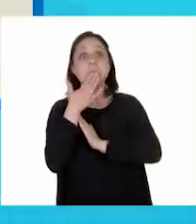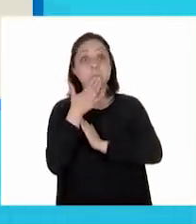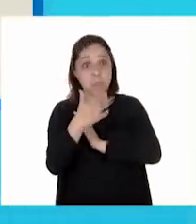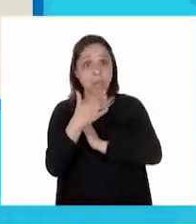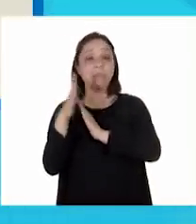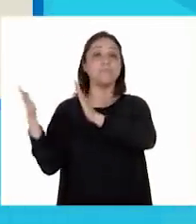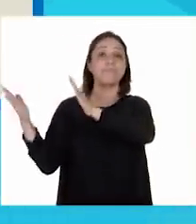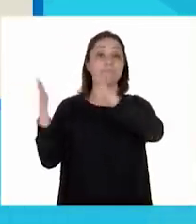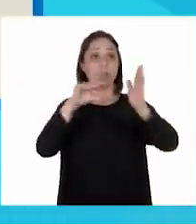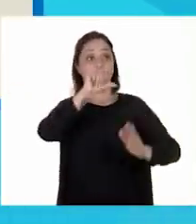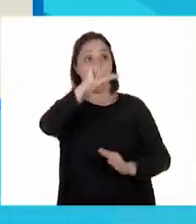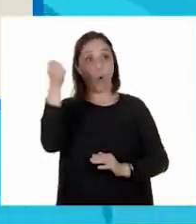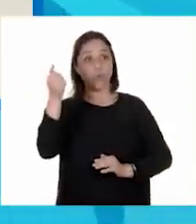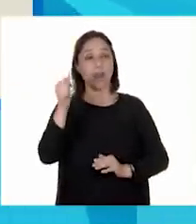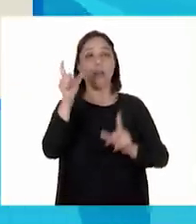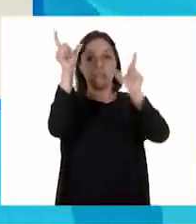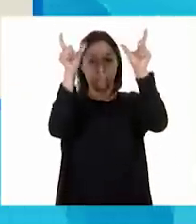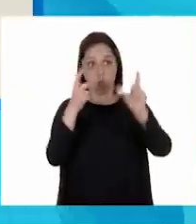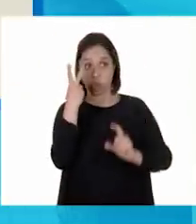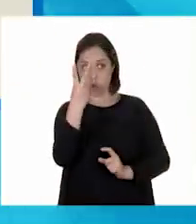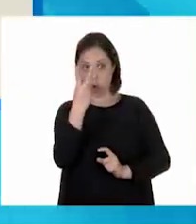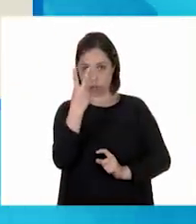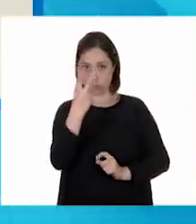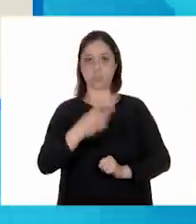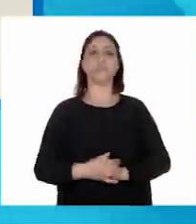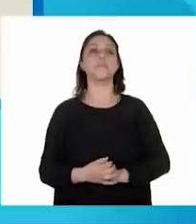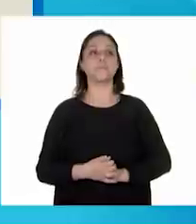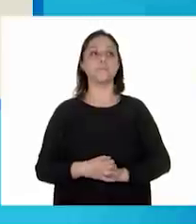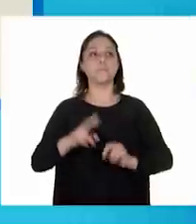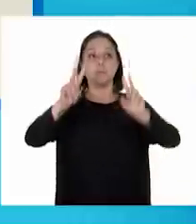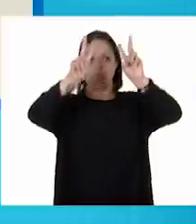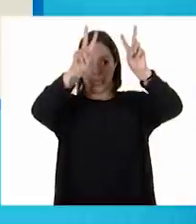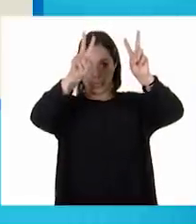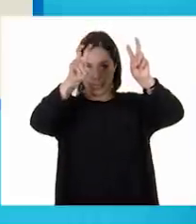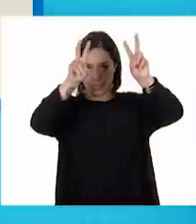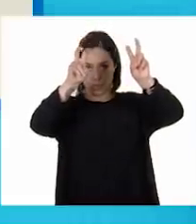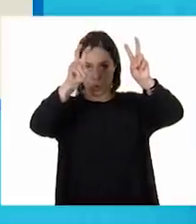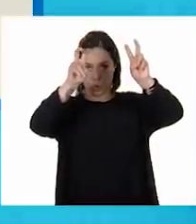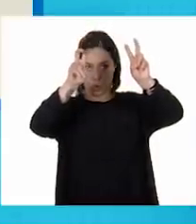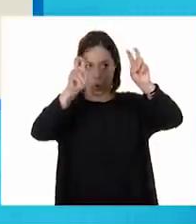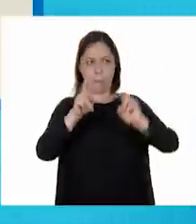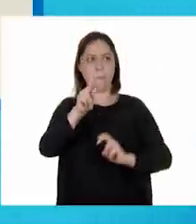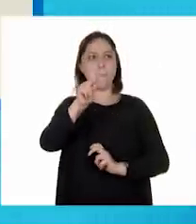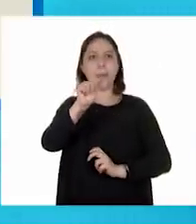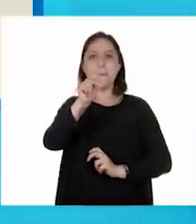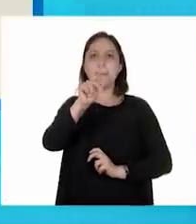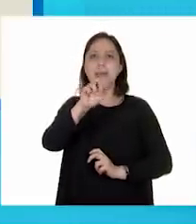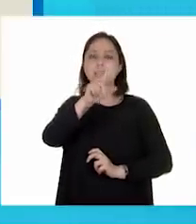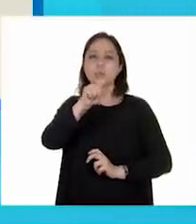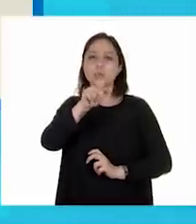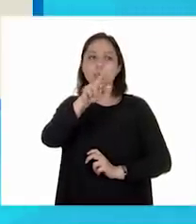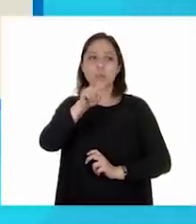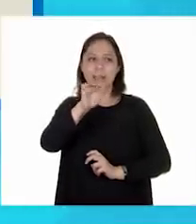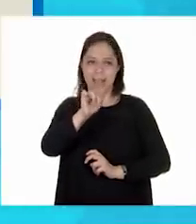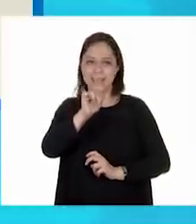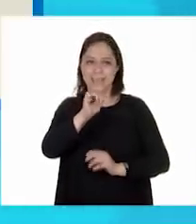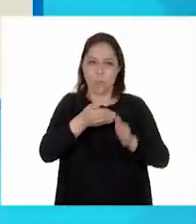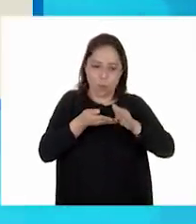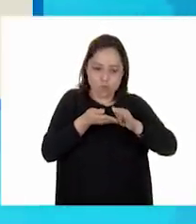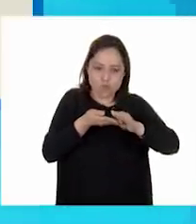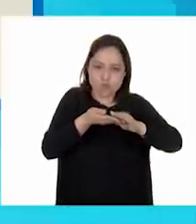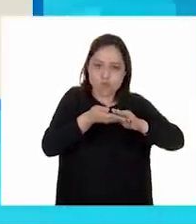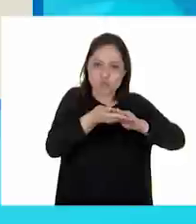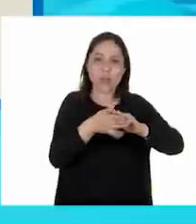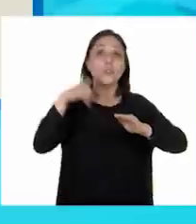La siguiente son otras dos. Sí. Está el título. Papazules. Papazules. La